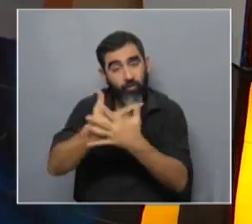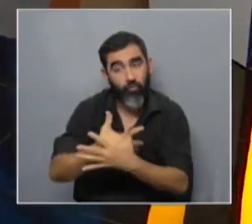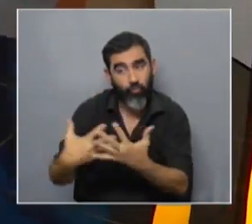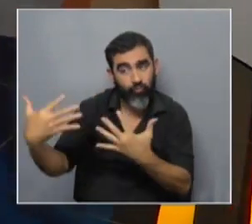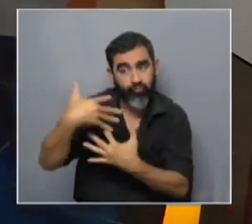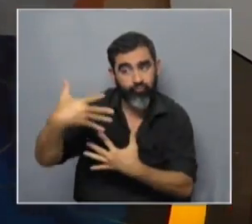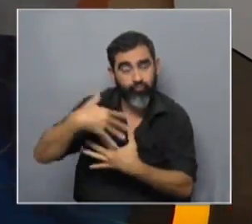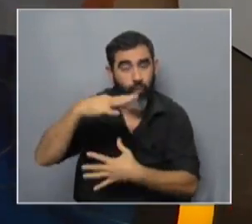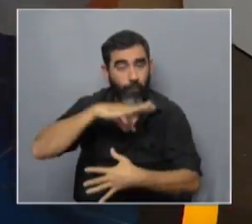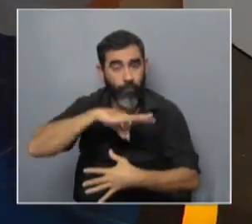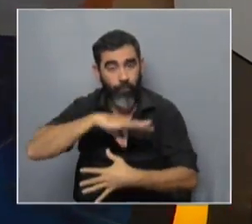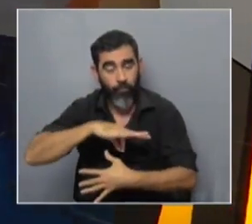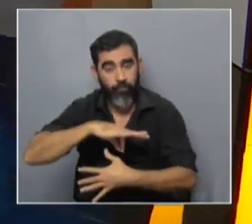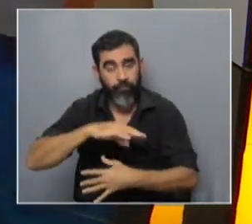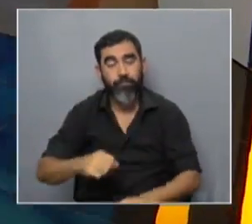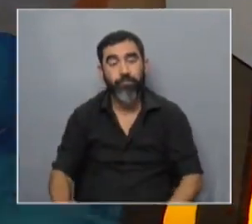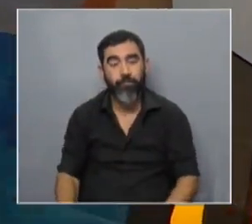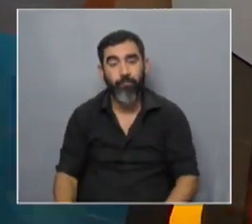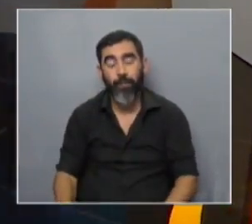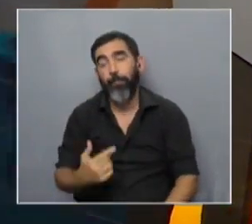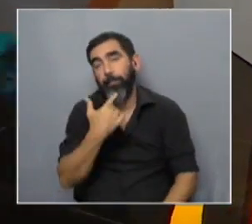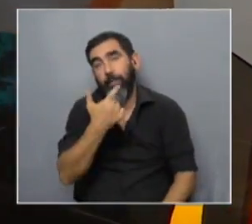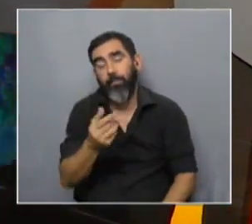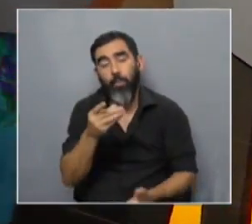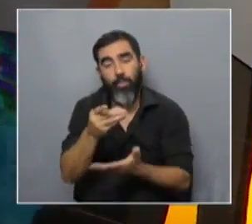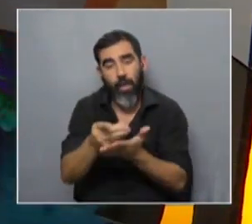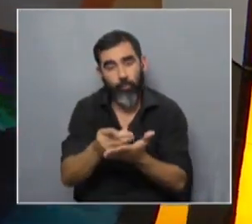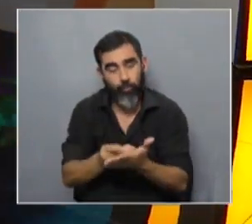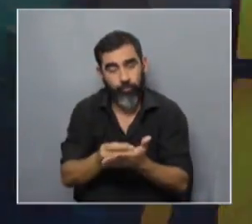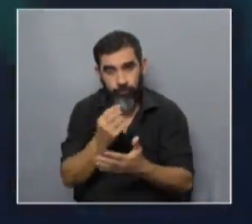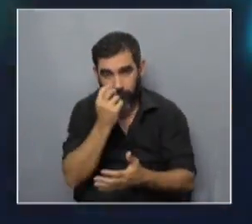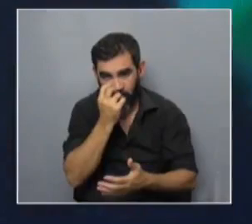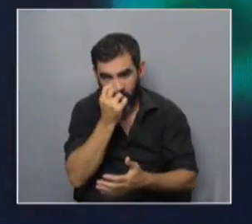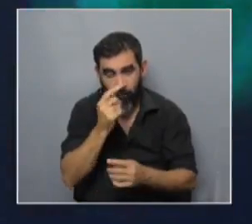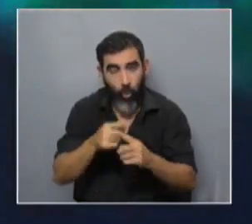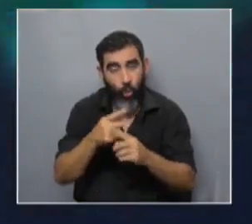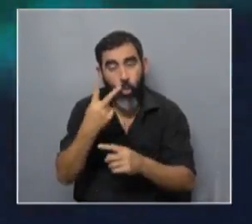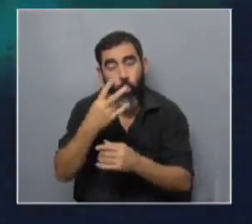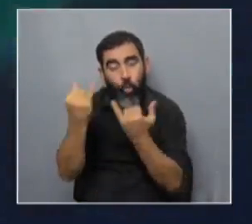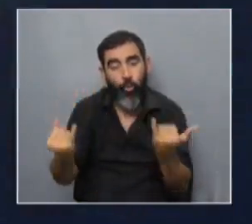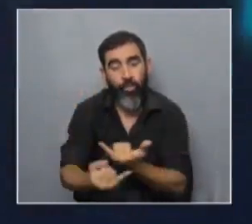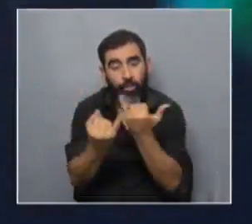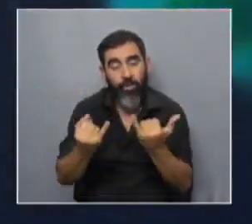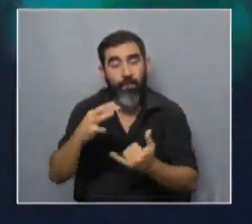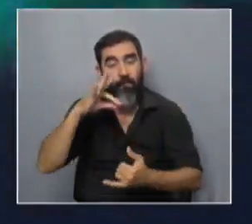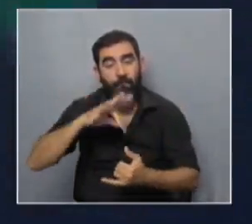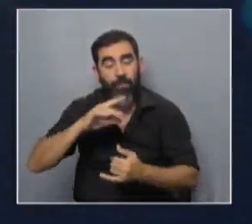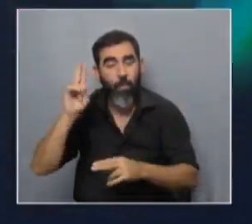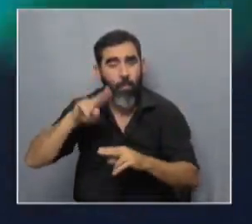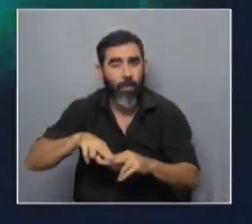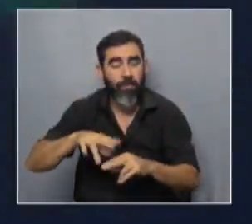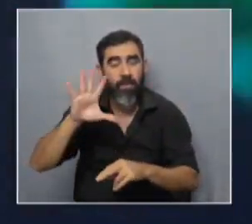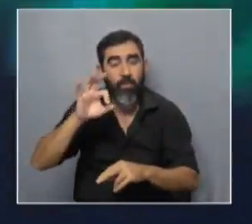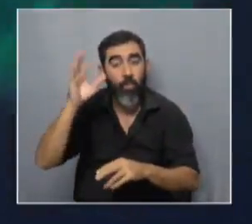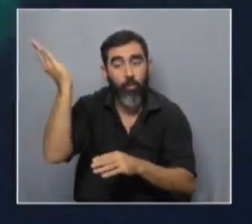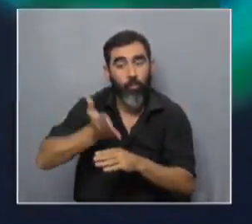por virus con mucha frecuencia. Por poner un dato, cada dos días los virus matan casi el